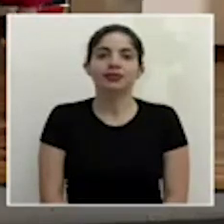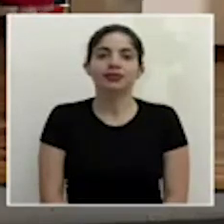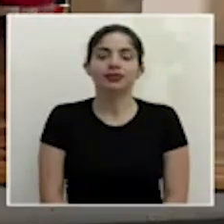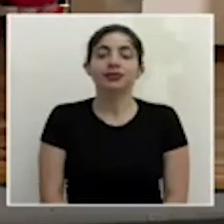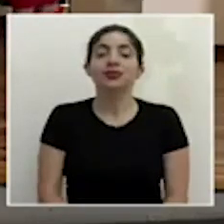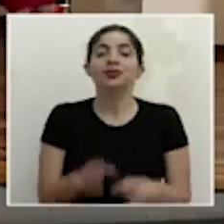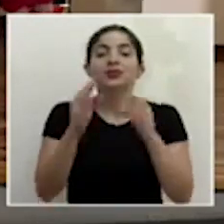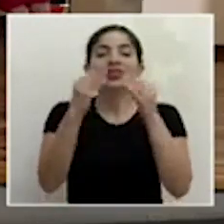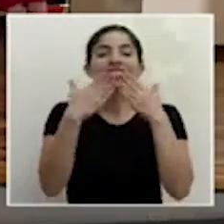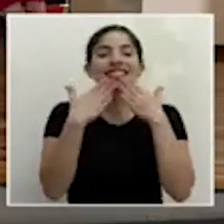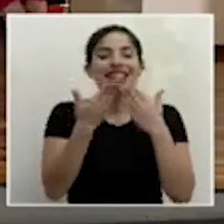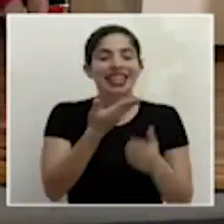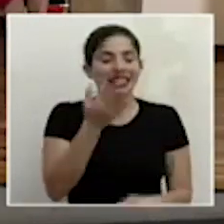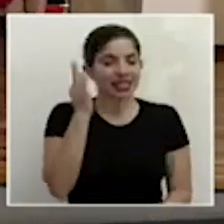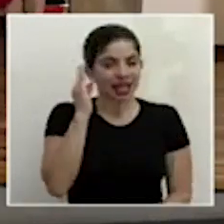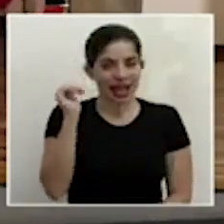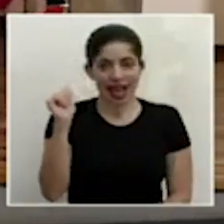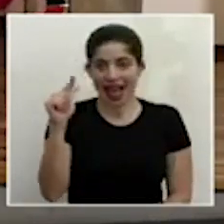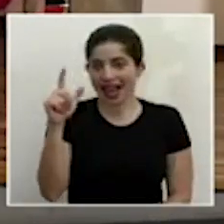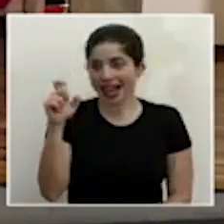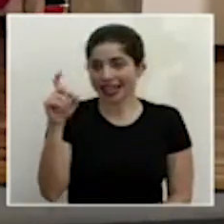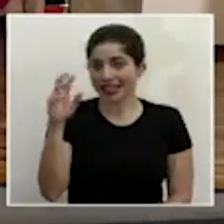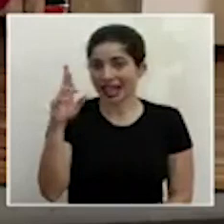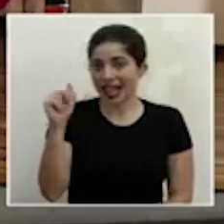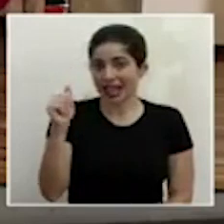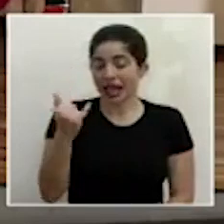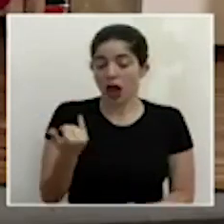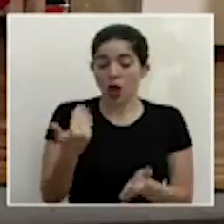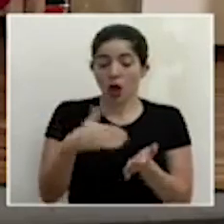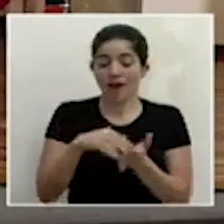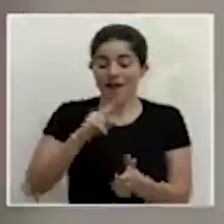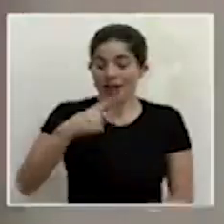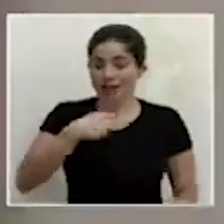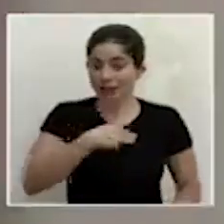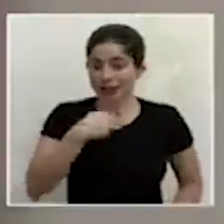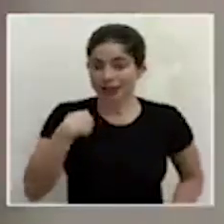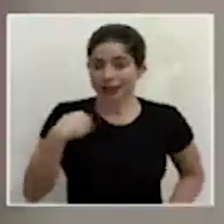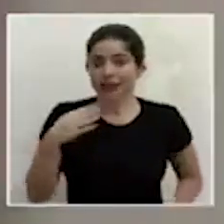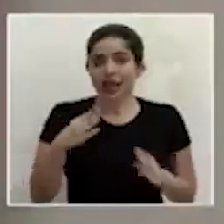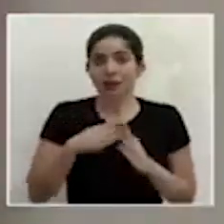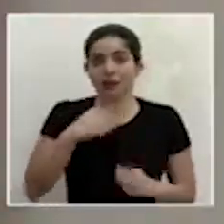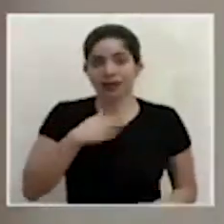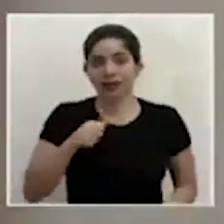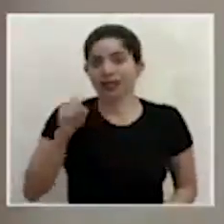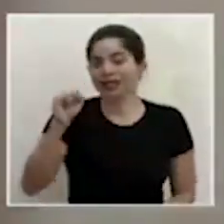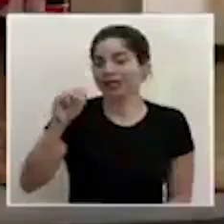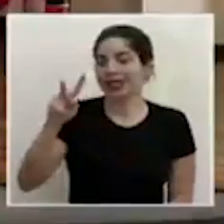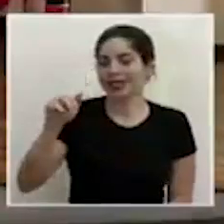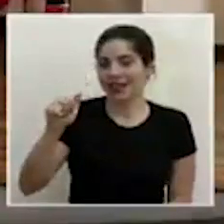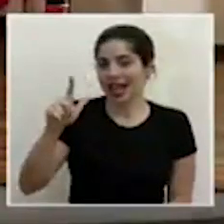muchas gracias a doña Alexandra escuchamos nuevamente a la viceministra de la presidencia doña Silvia Lara